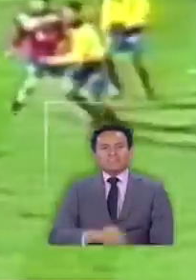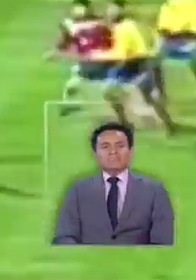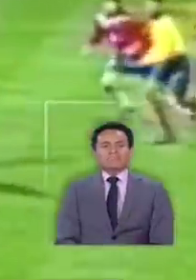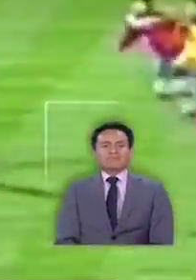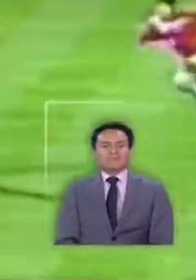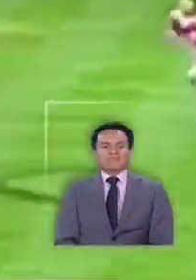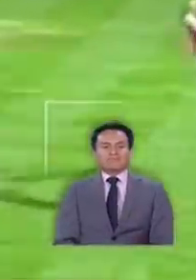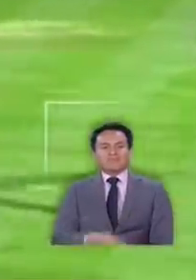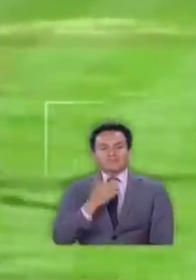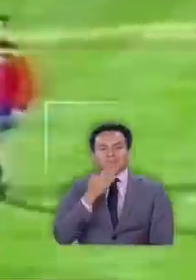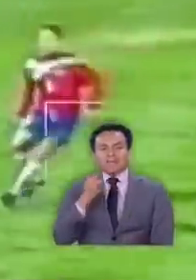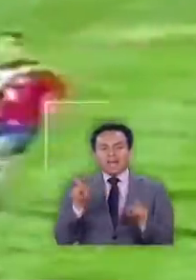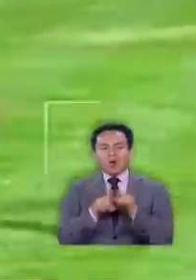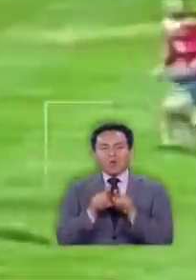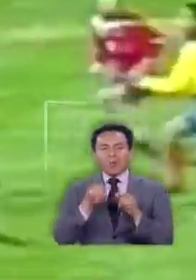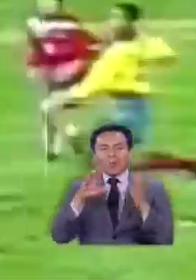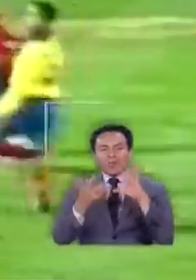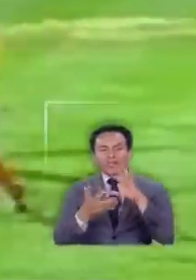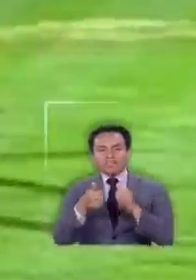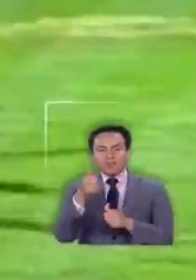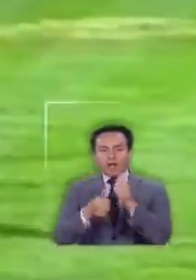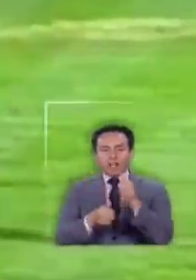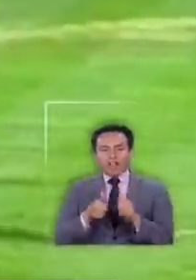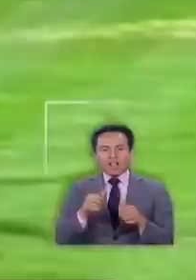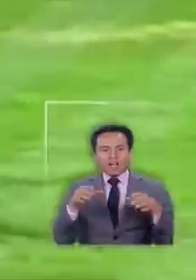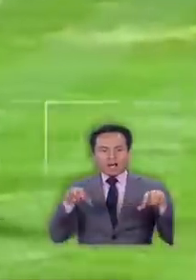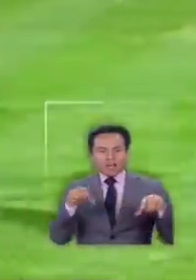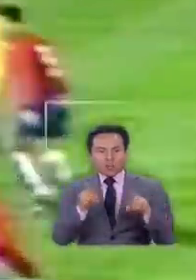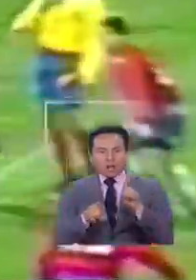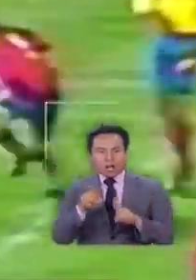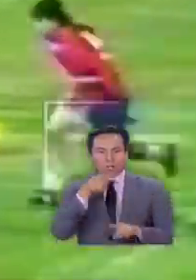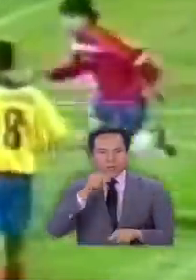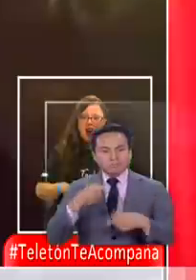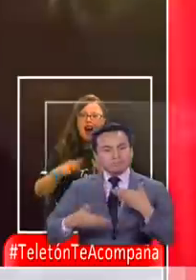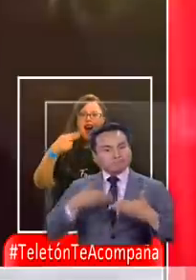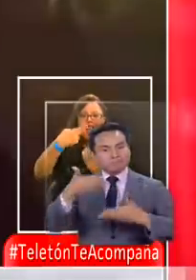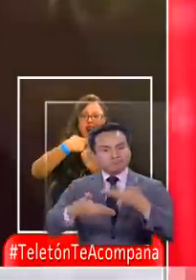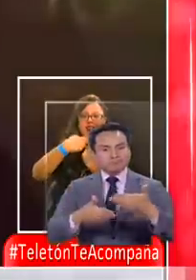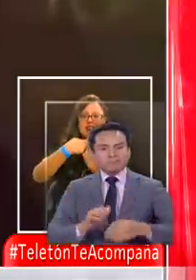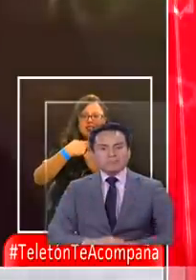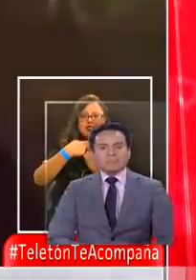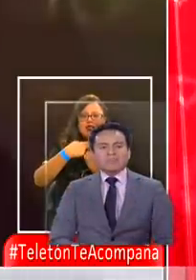el diálogo entre los mundialistas tal como en cancha prontamente fluyó